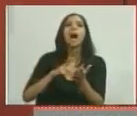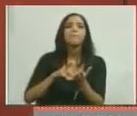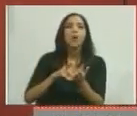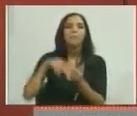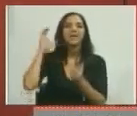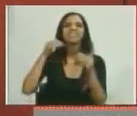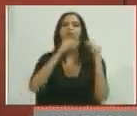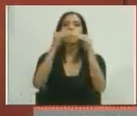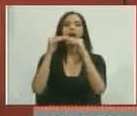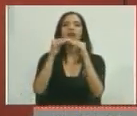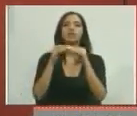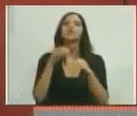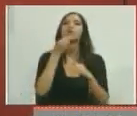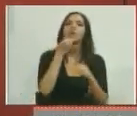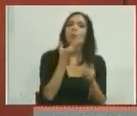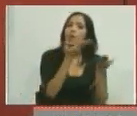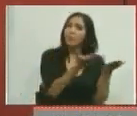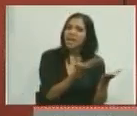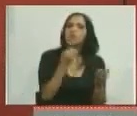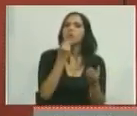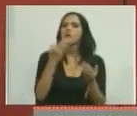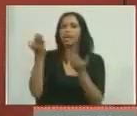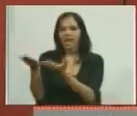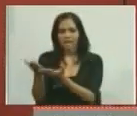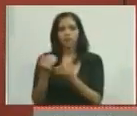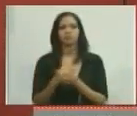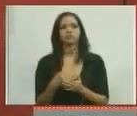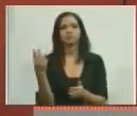la pava, que sea bueno para el pavo.